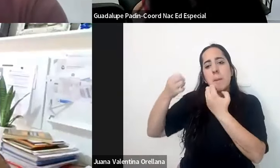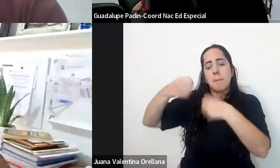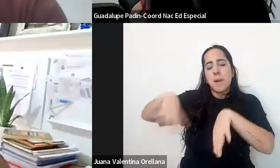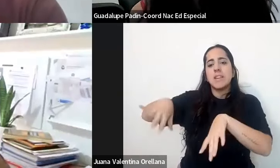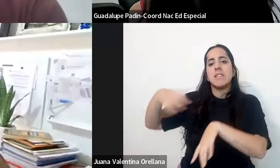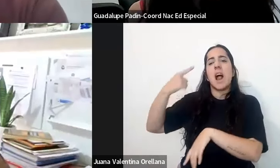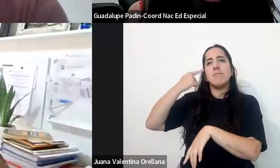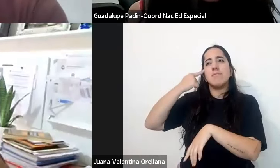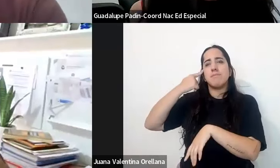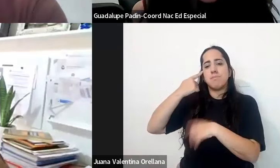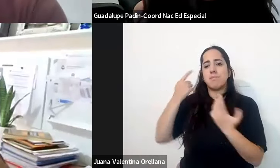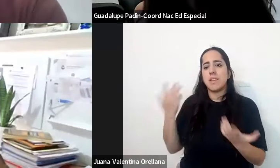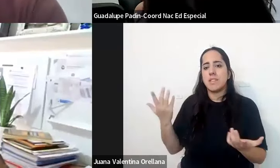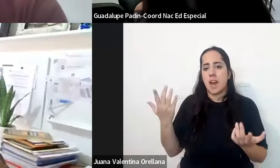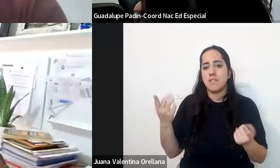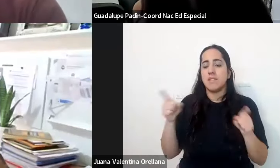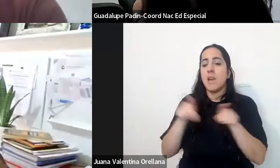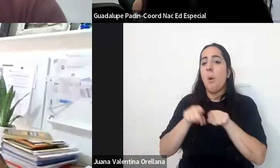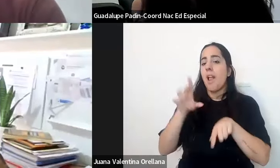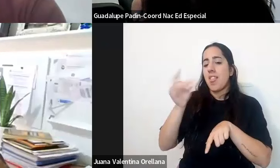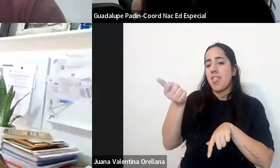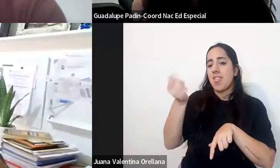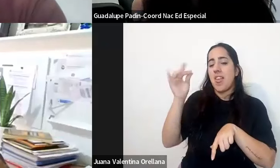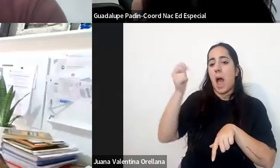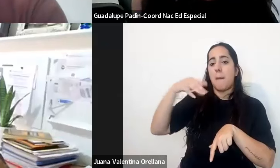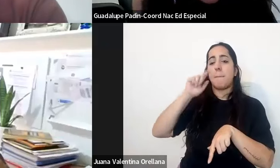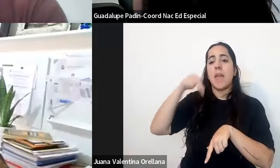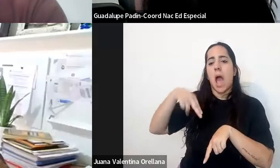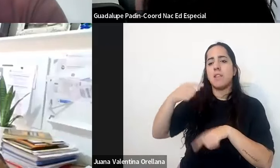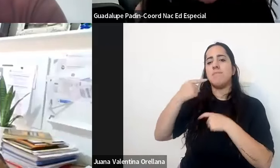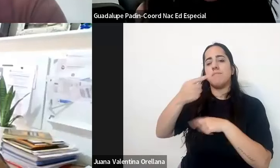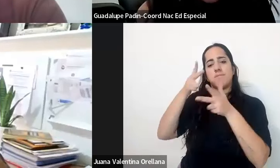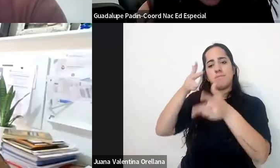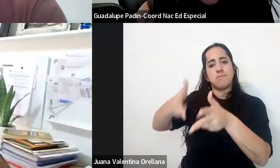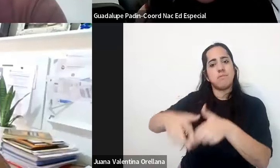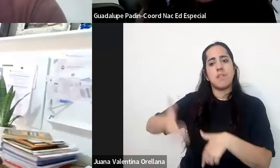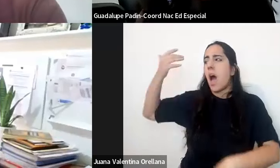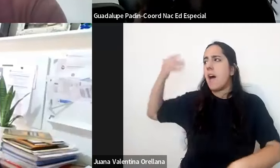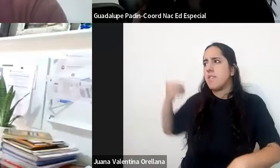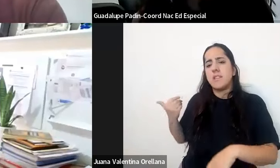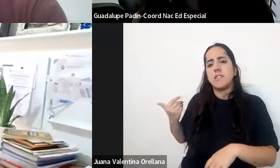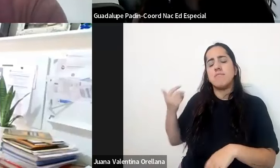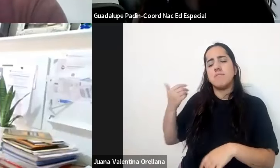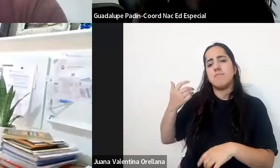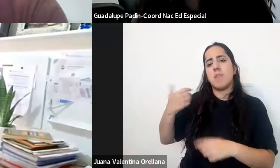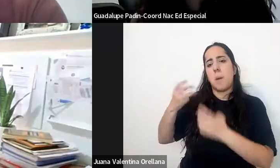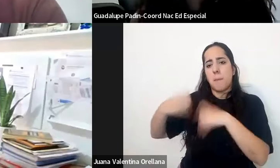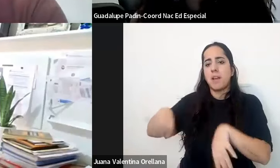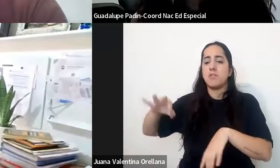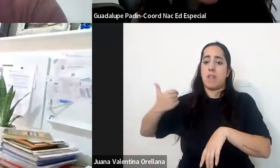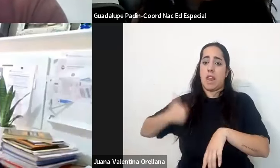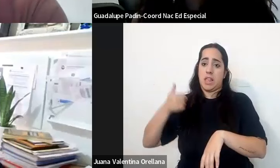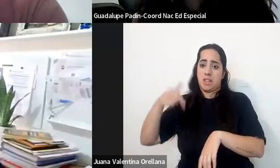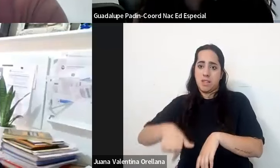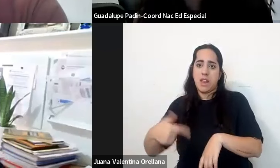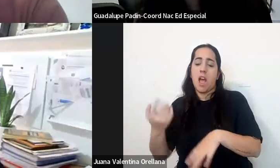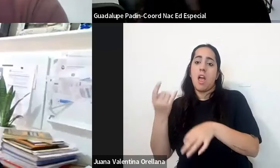porque tal como decía Damián antes digo empezó al menos en Argentina la educación especial con el nivel